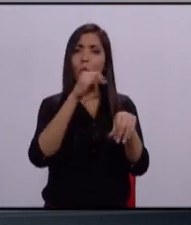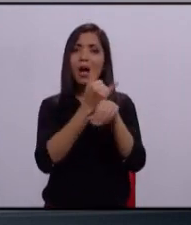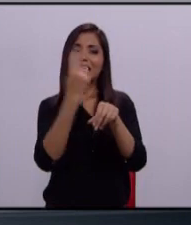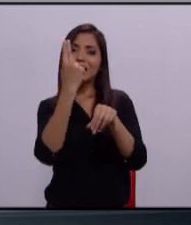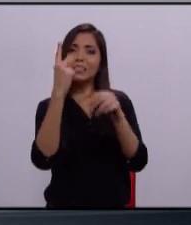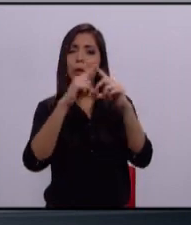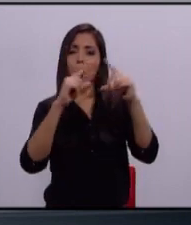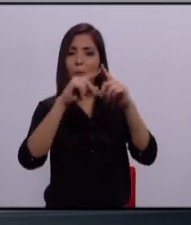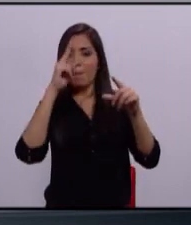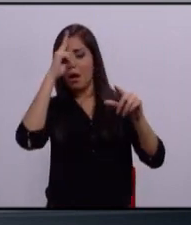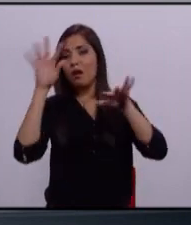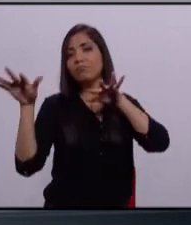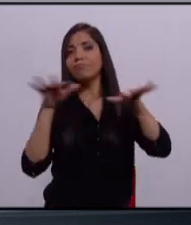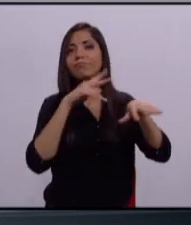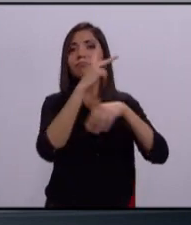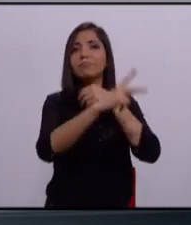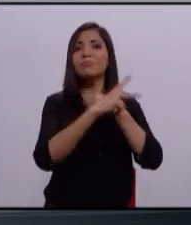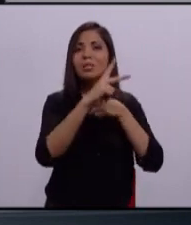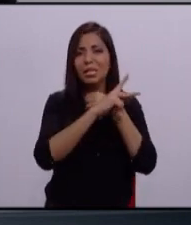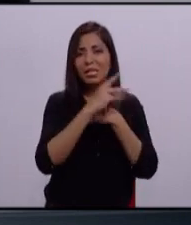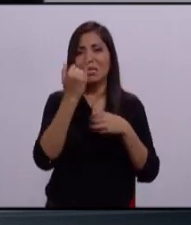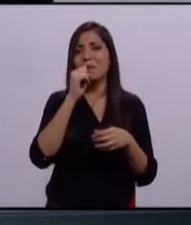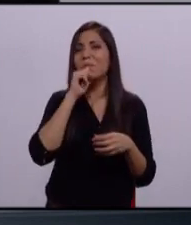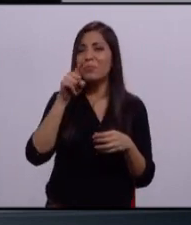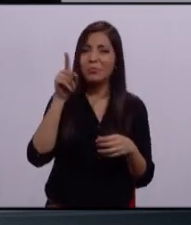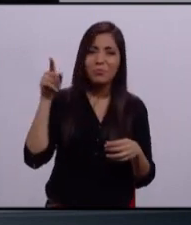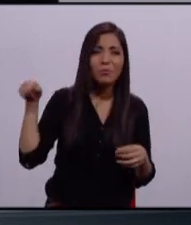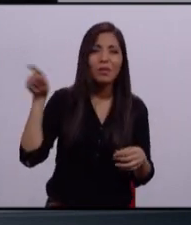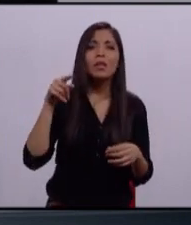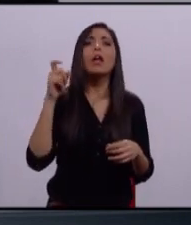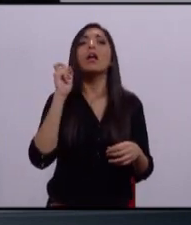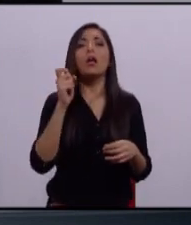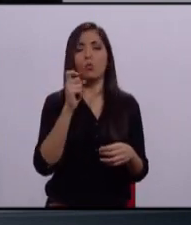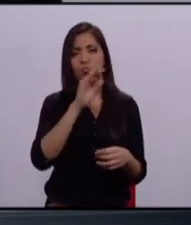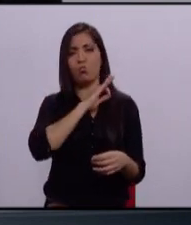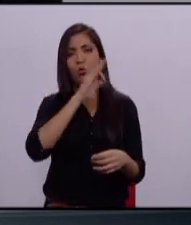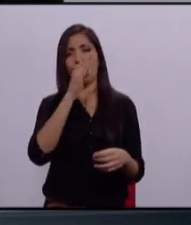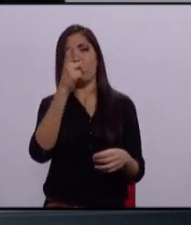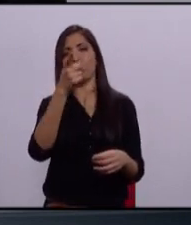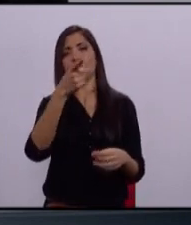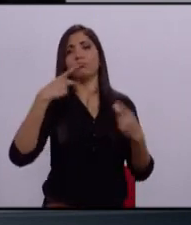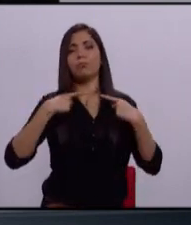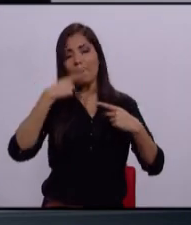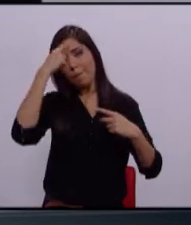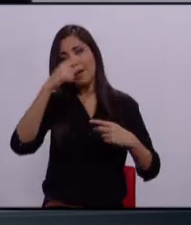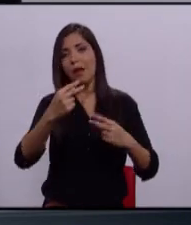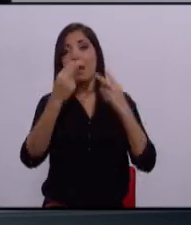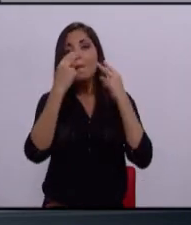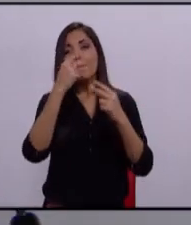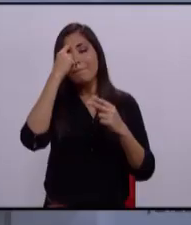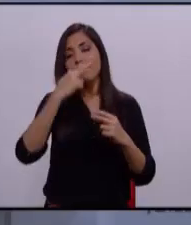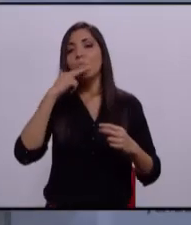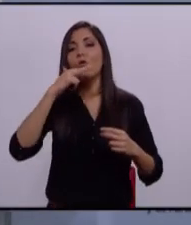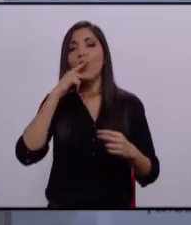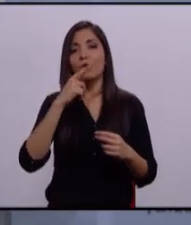los que están aquí le han causado mucho daño y tú nos puedes ayudar a mejorar las condiciones de este municipio.